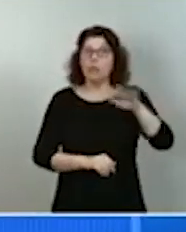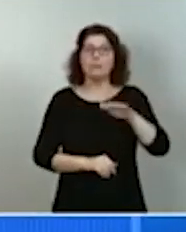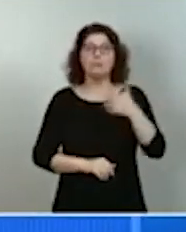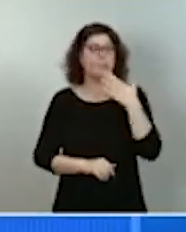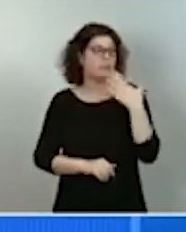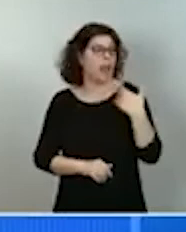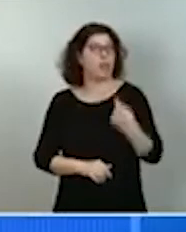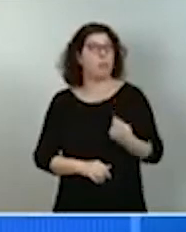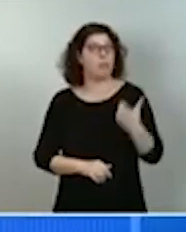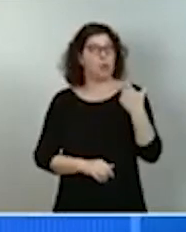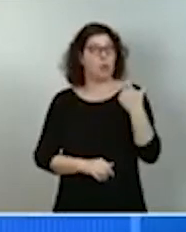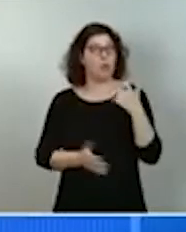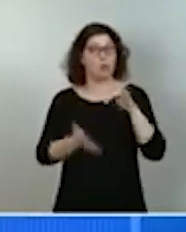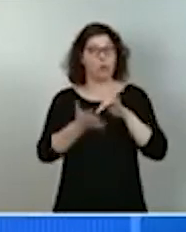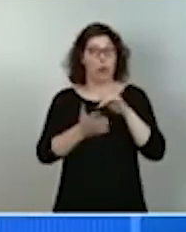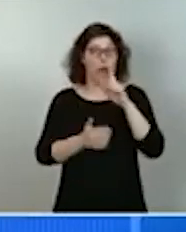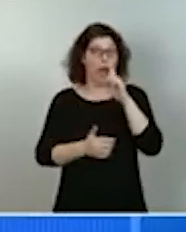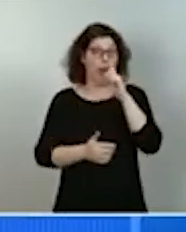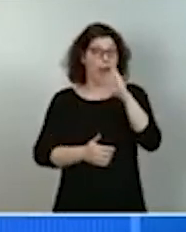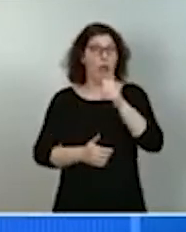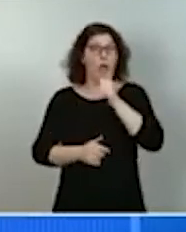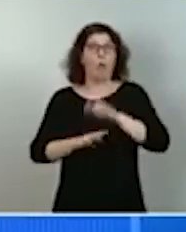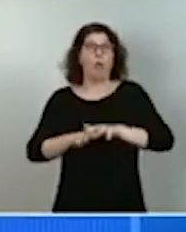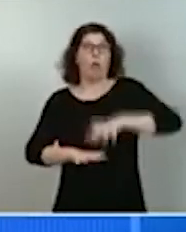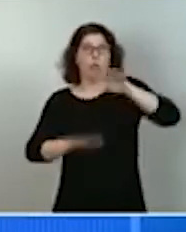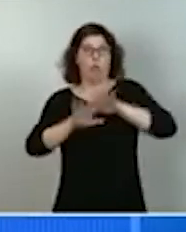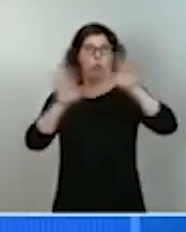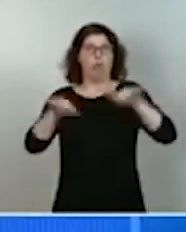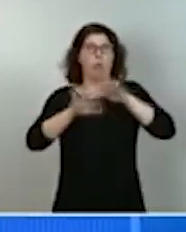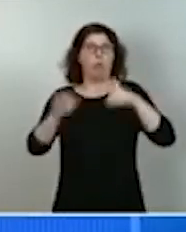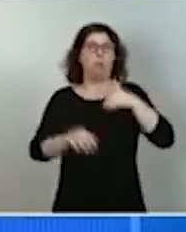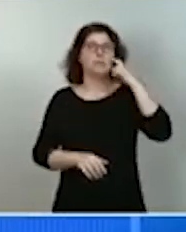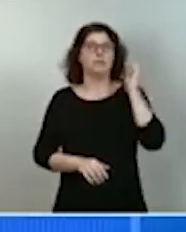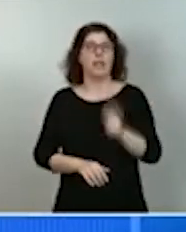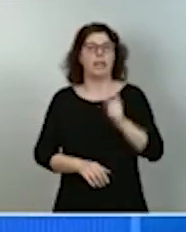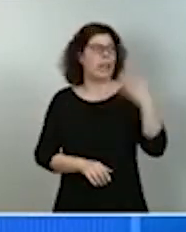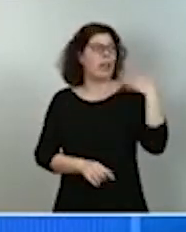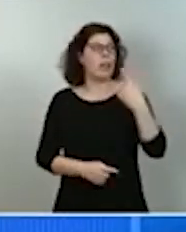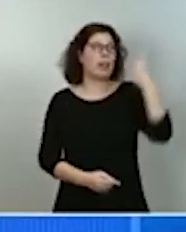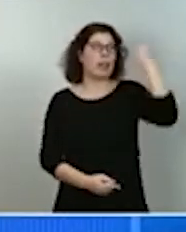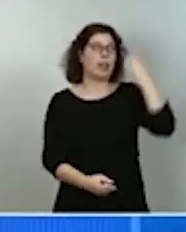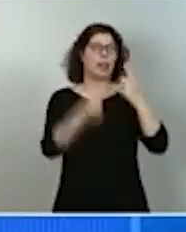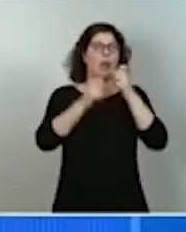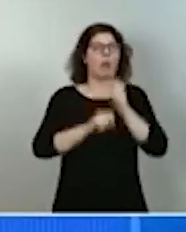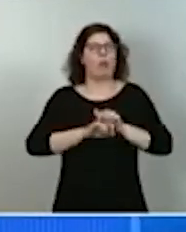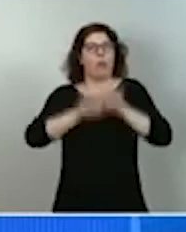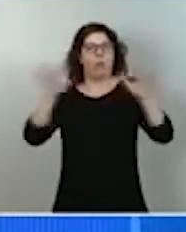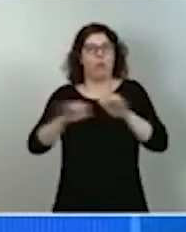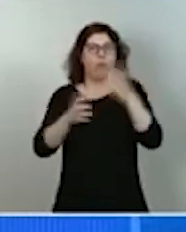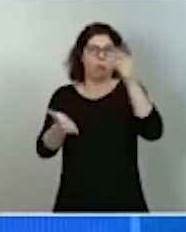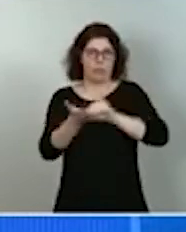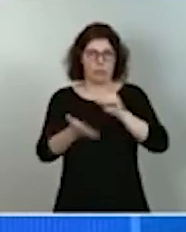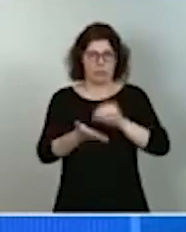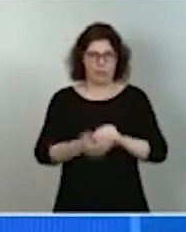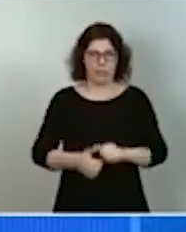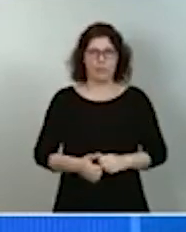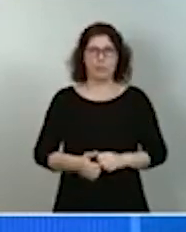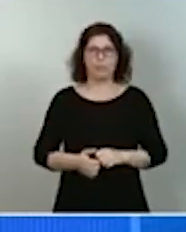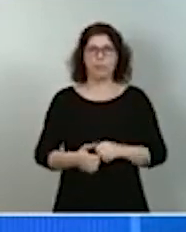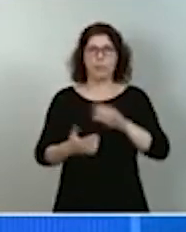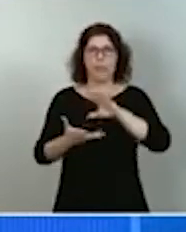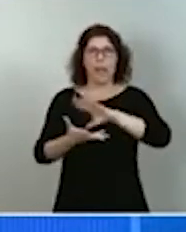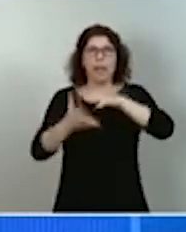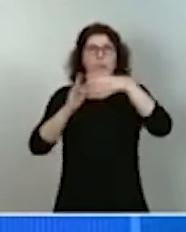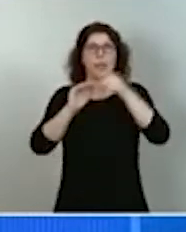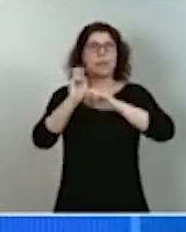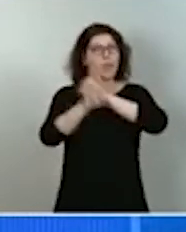riesgo cada muchos años, ahora vemos anegadas con frecuencia inusitada. Invertir en adaptación y resiliencia en restauración ecológica